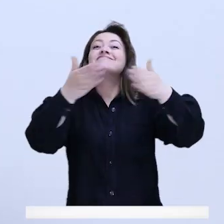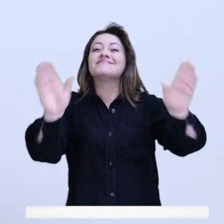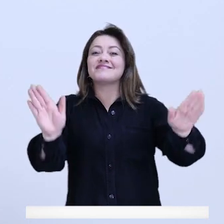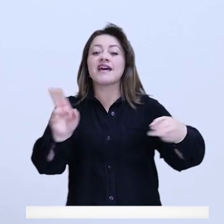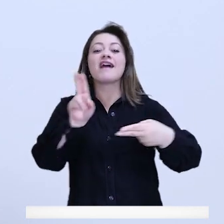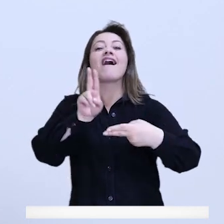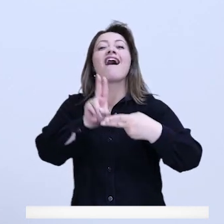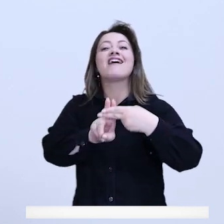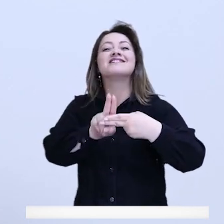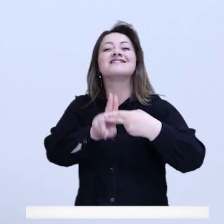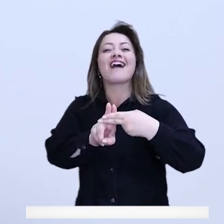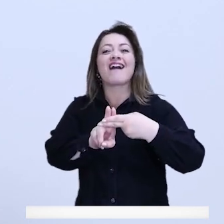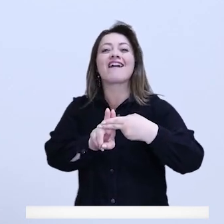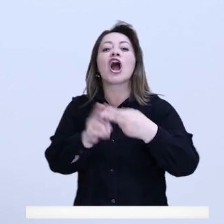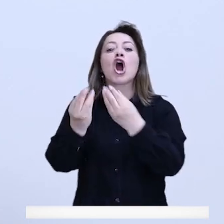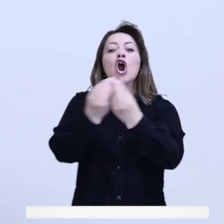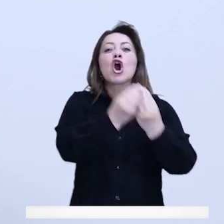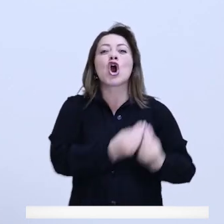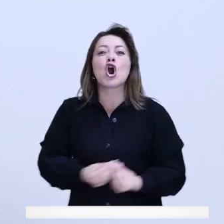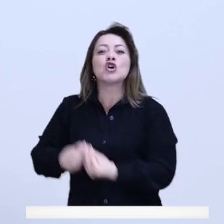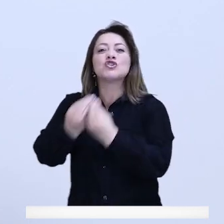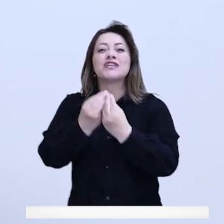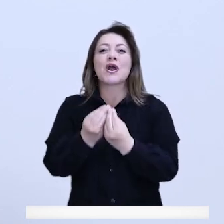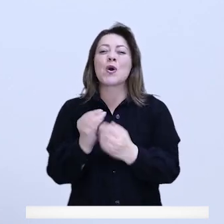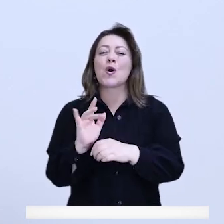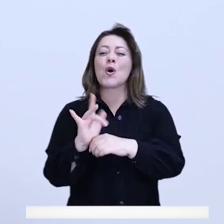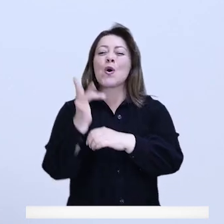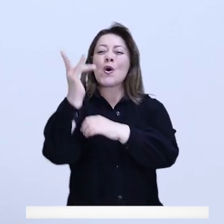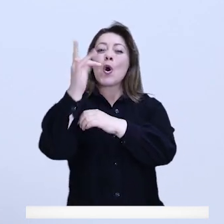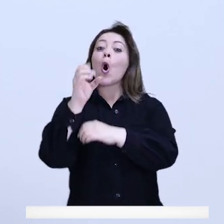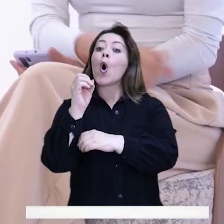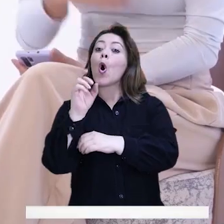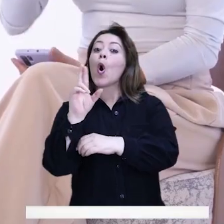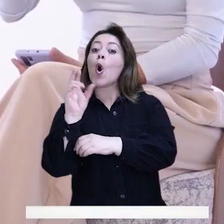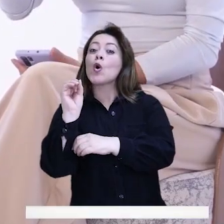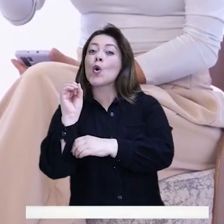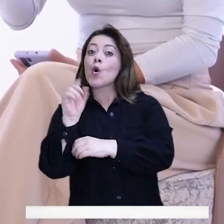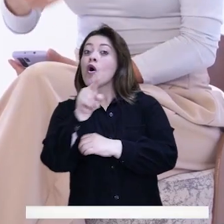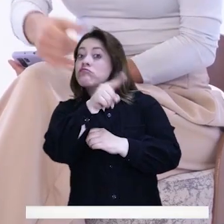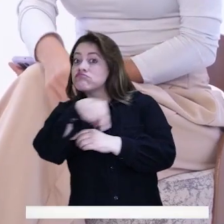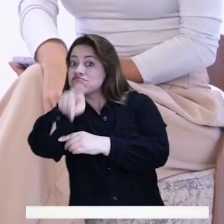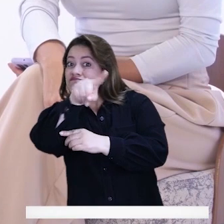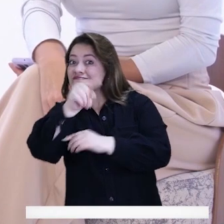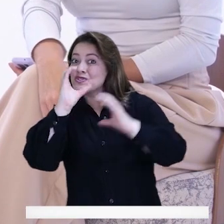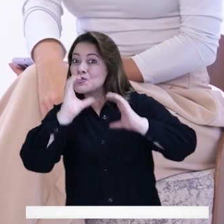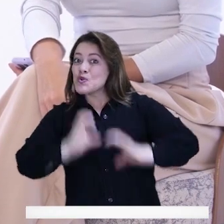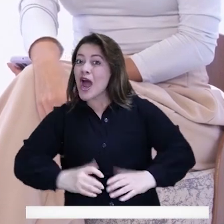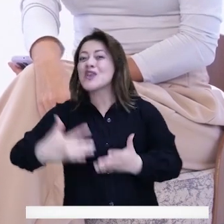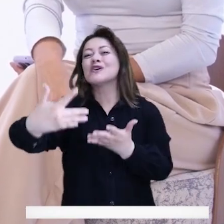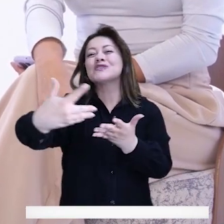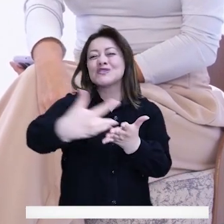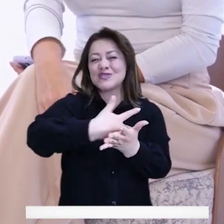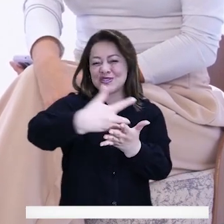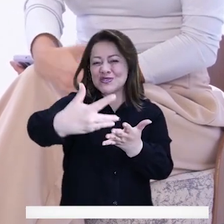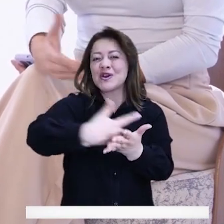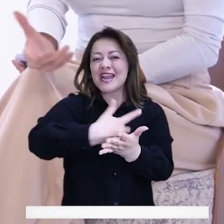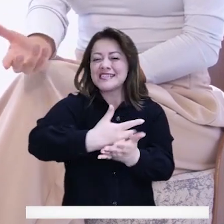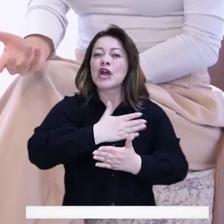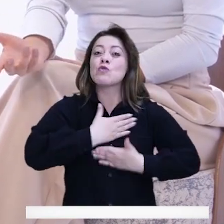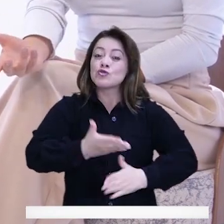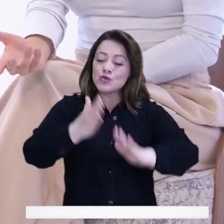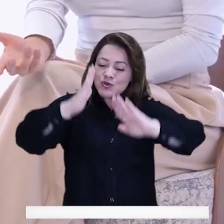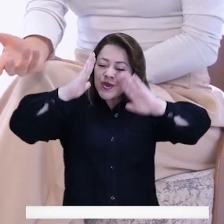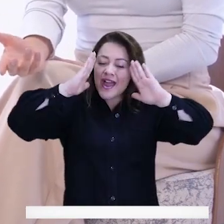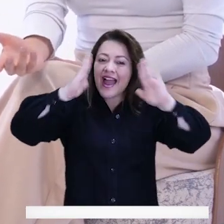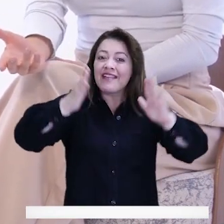ahora queda habilitado nuestro hashtag ElConsejoDeOro. Queremos recibir de parte de ustedes esos consejos, esas